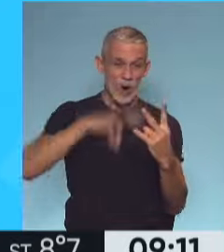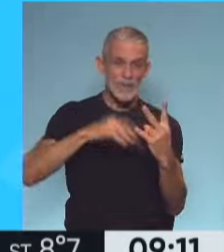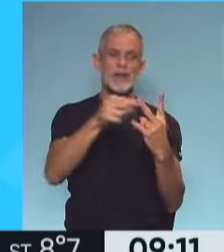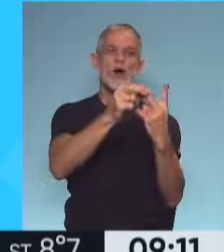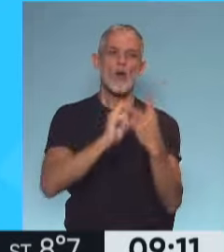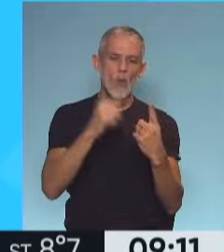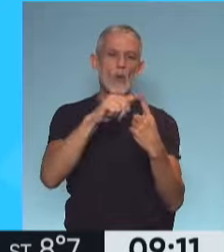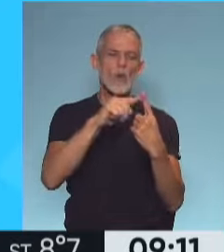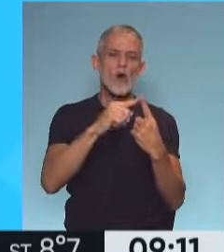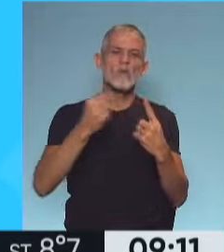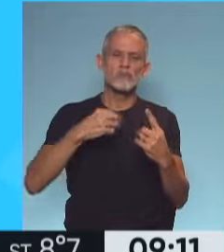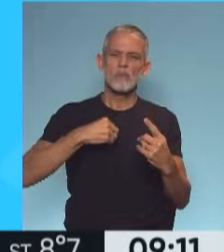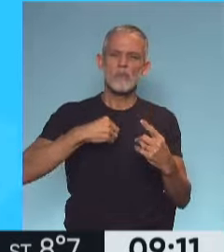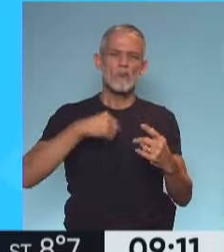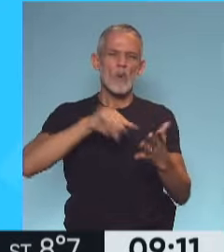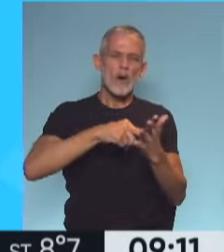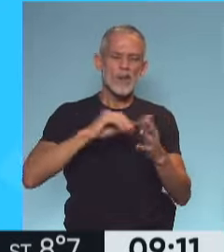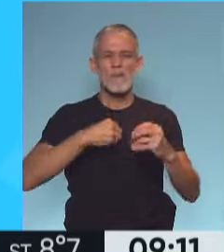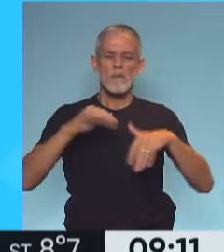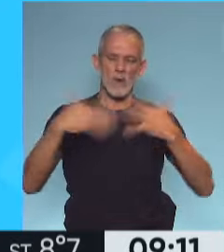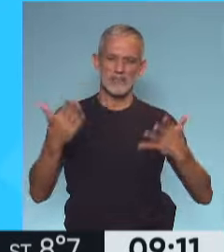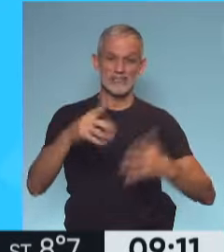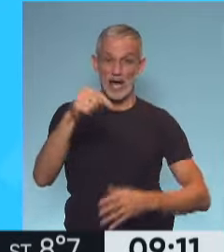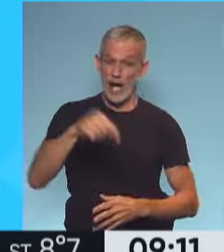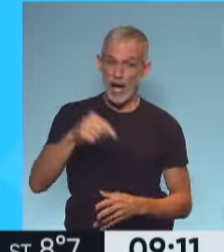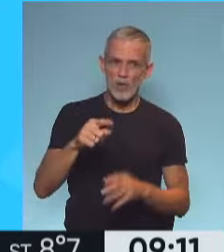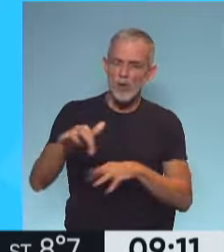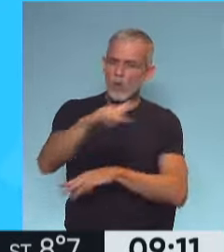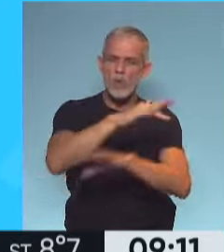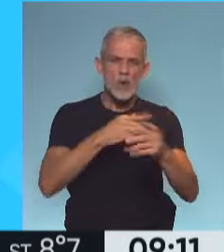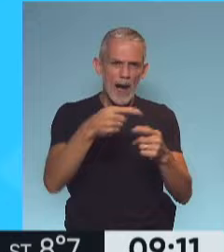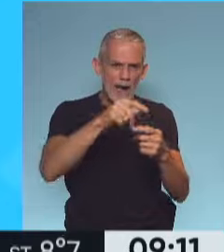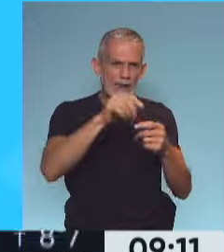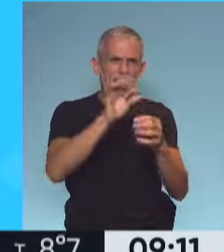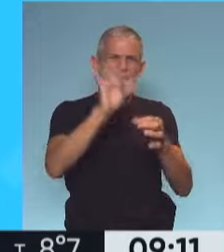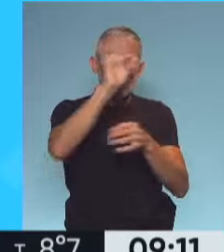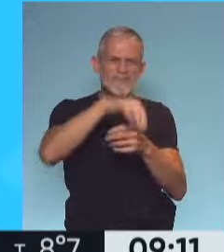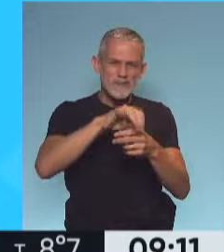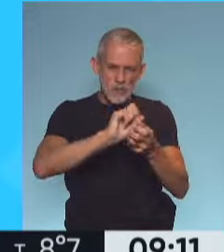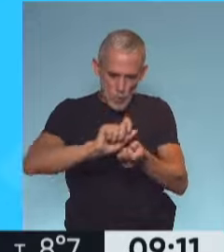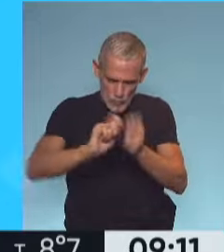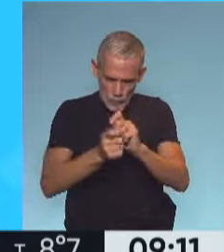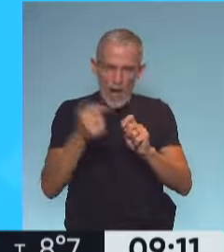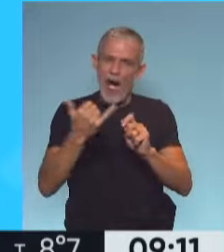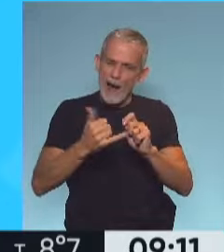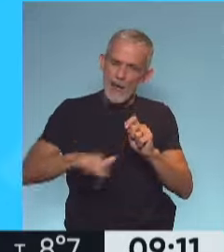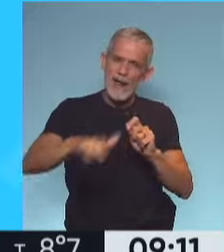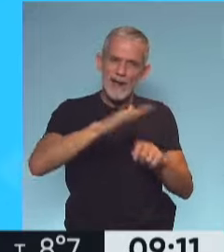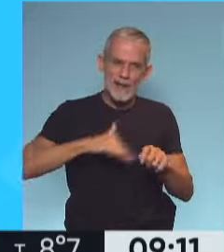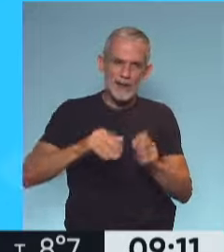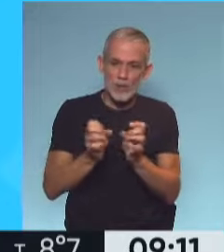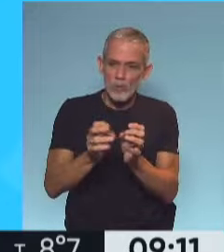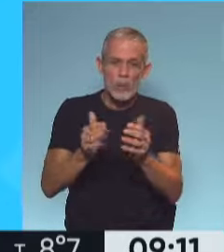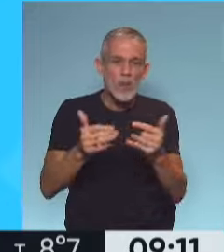se registra en el AMBA. En la actualidad circulan variantes del virus causante de COVID-19 más